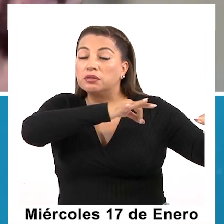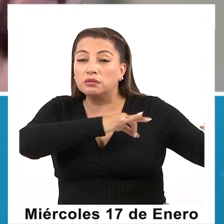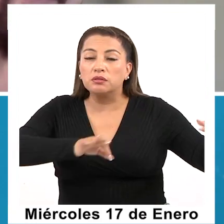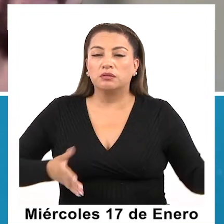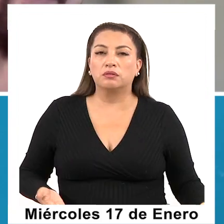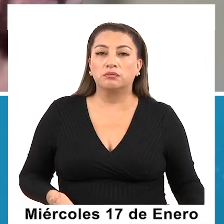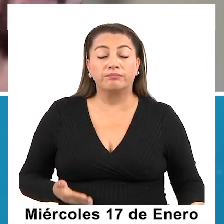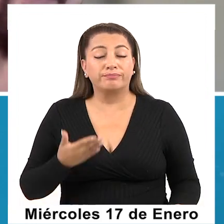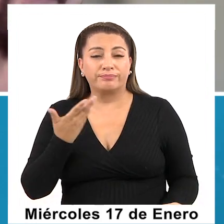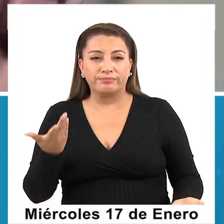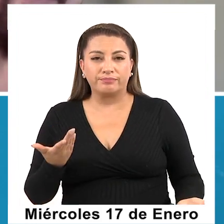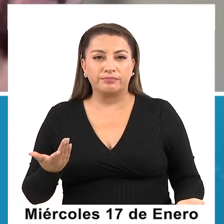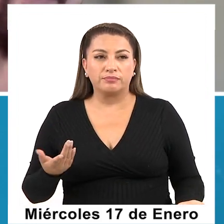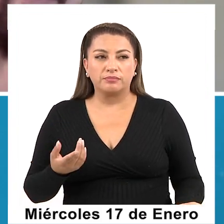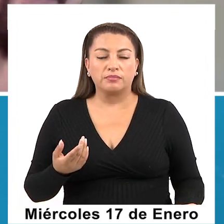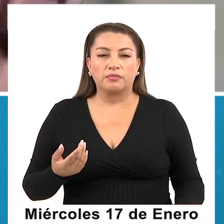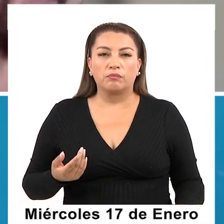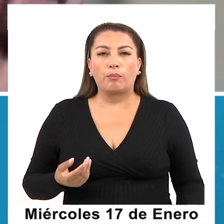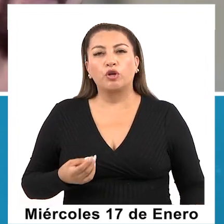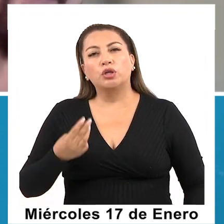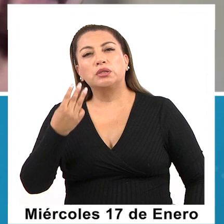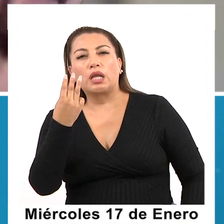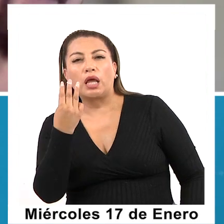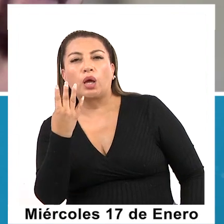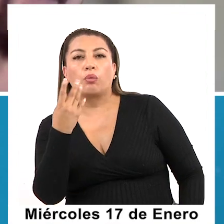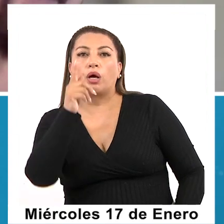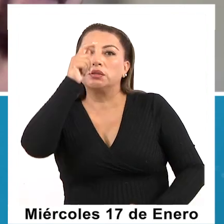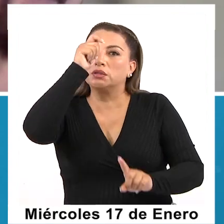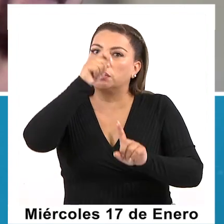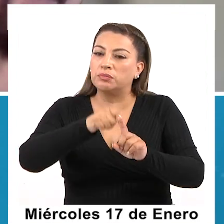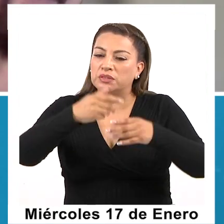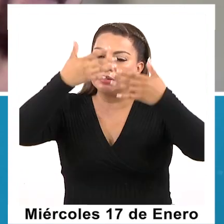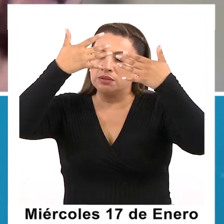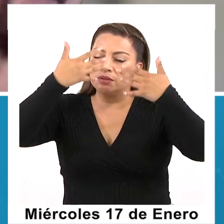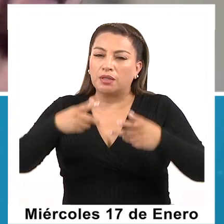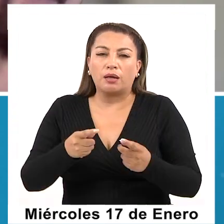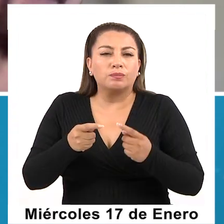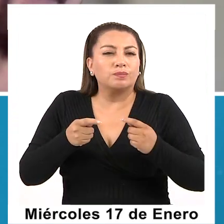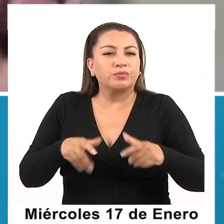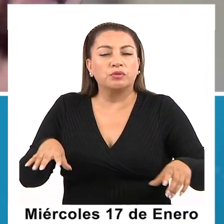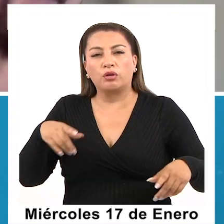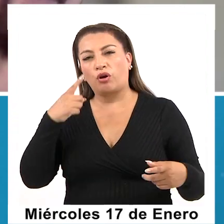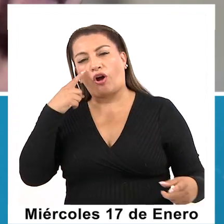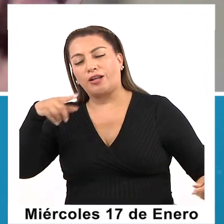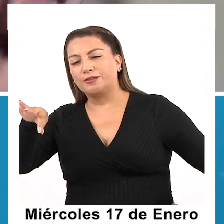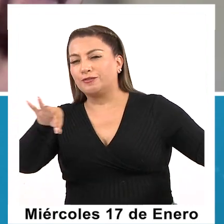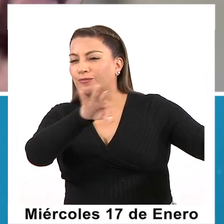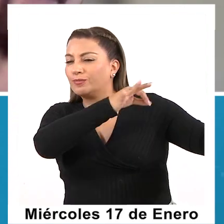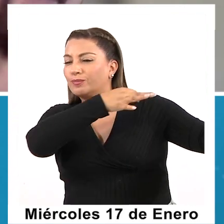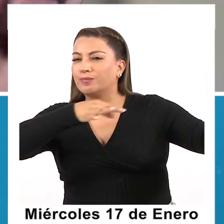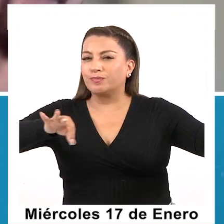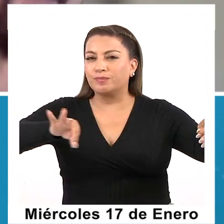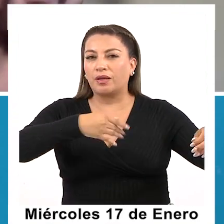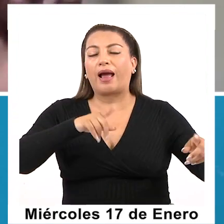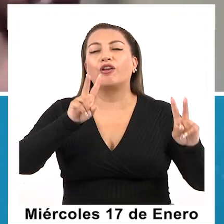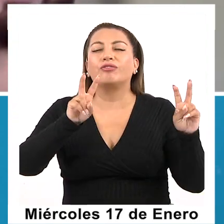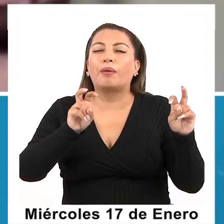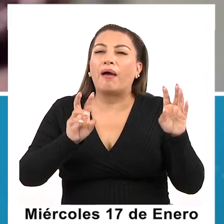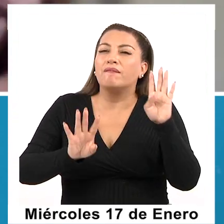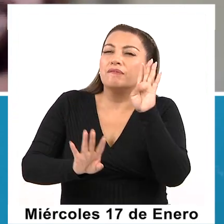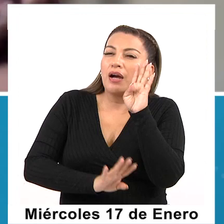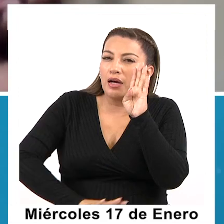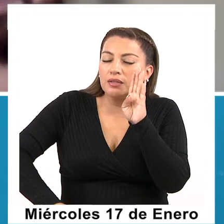lo más probable es que en tres, cuatro meses ya tenga un dominio, por lo menos básico,